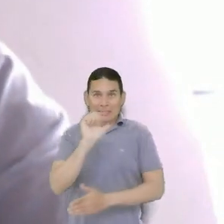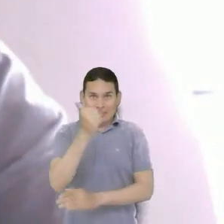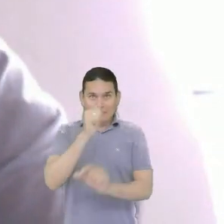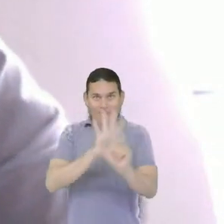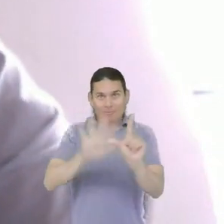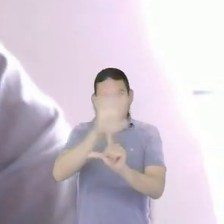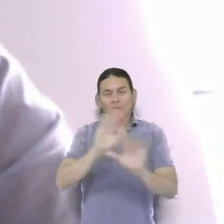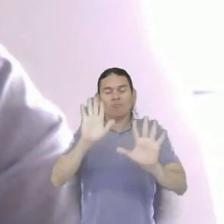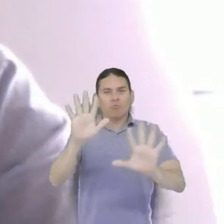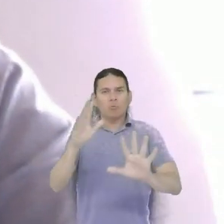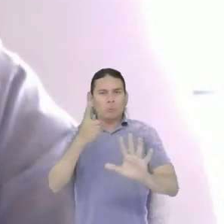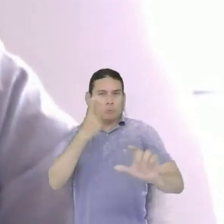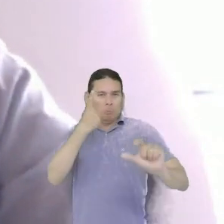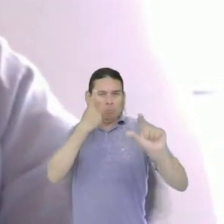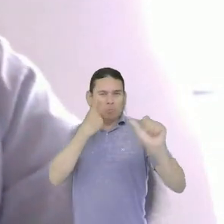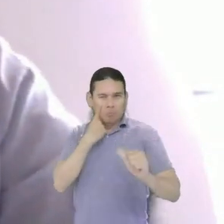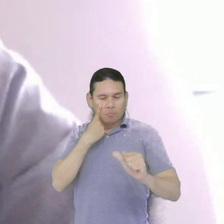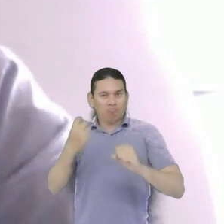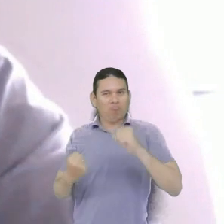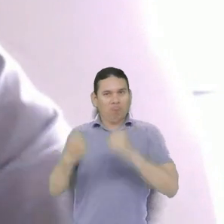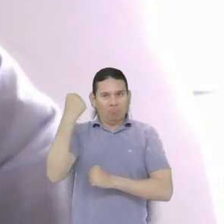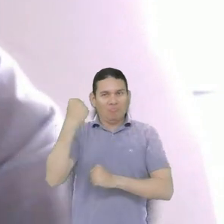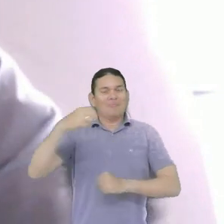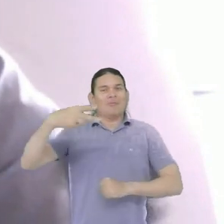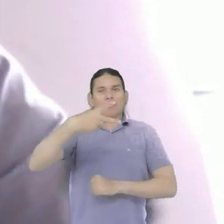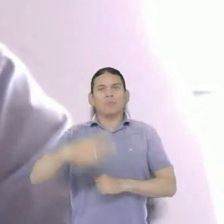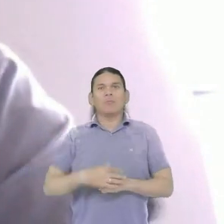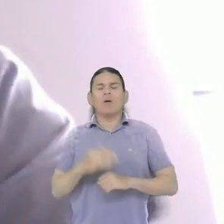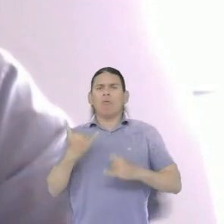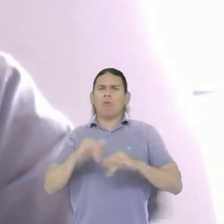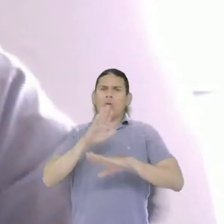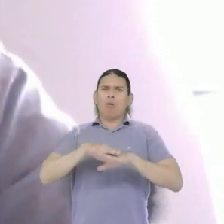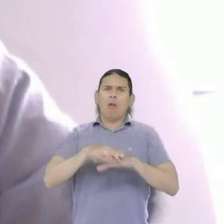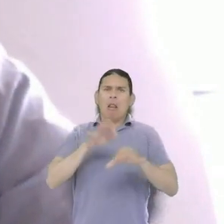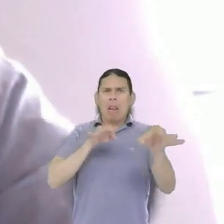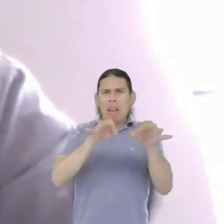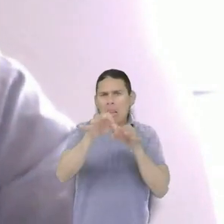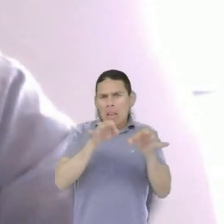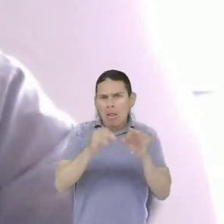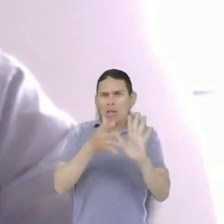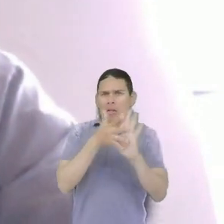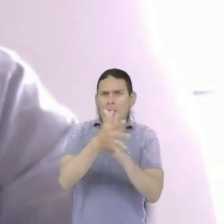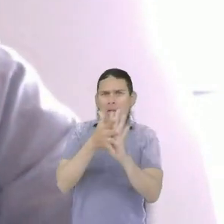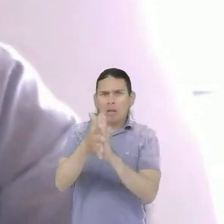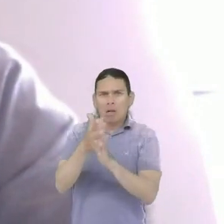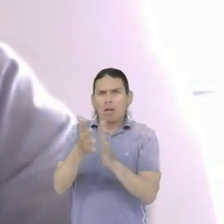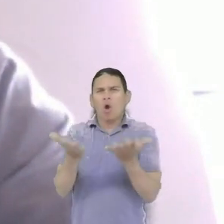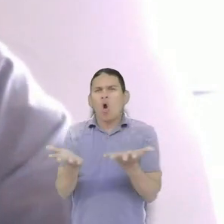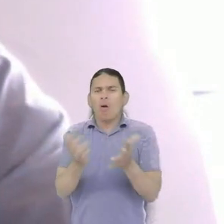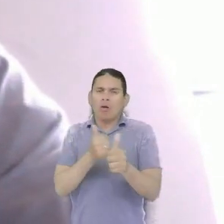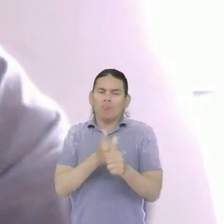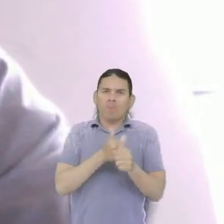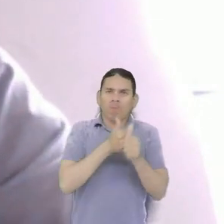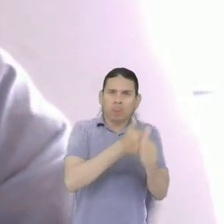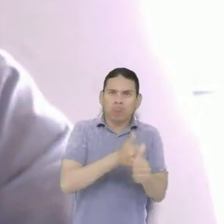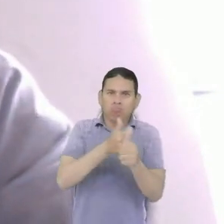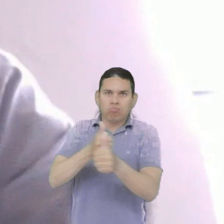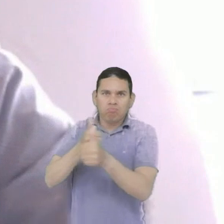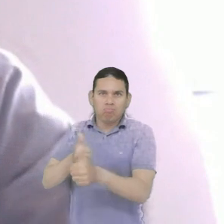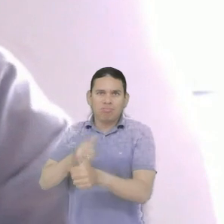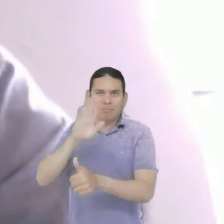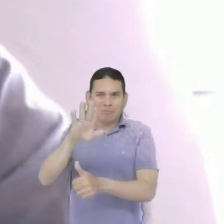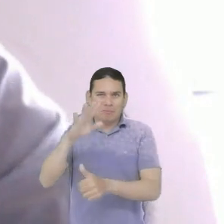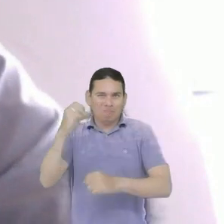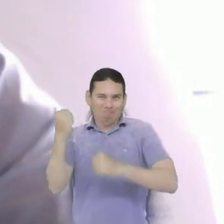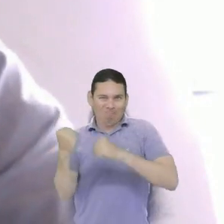En la Jugada con Sport Power 2. En este capítulo vamos a hacer un pequeño recorrido por el proceso de acompañamiento que ha hecho Sport Power